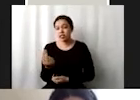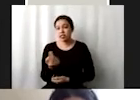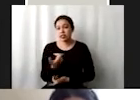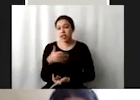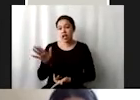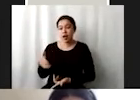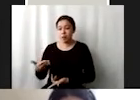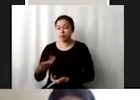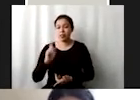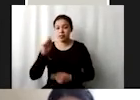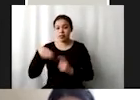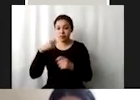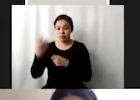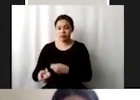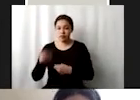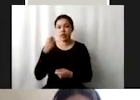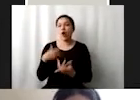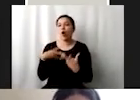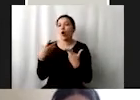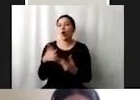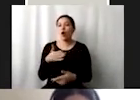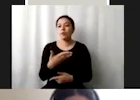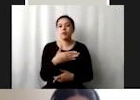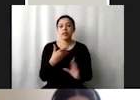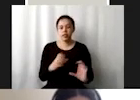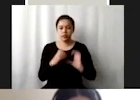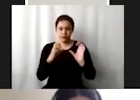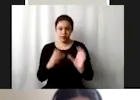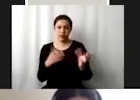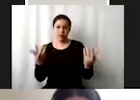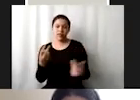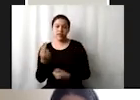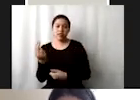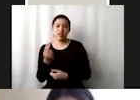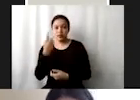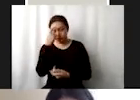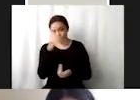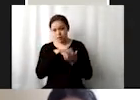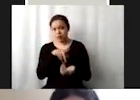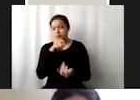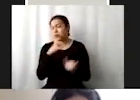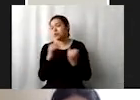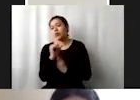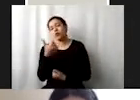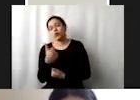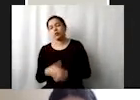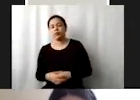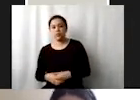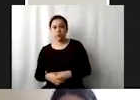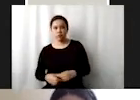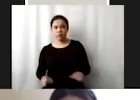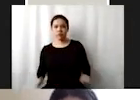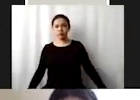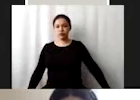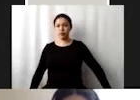o la acuicultura ¿no? entonces sí algo se tiene que hacer por ellos lo mismo que en los otros todo mucho depende